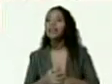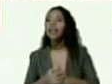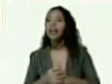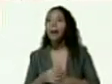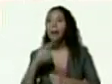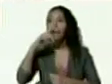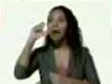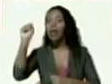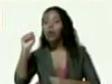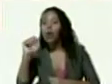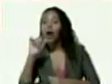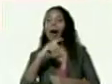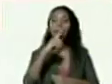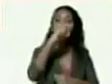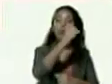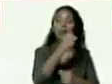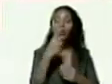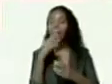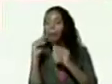a Maduro